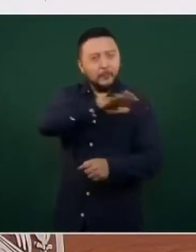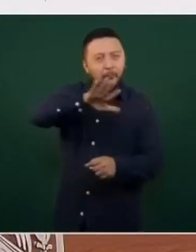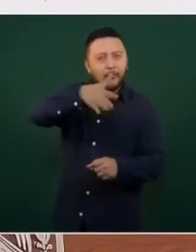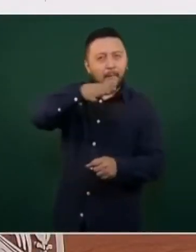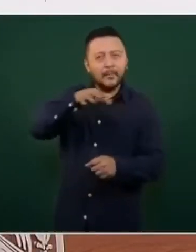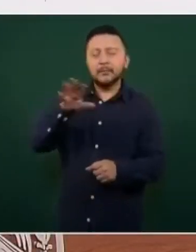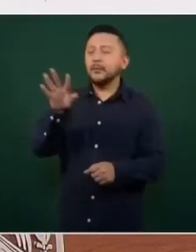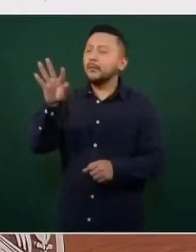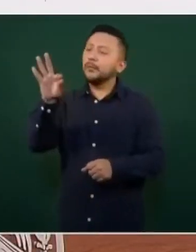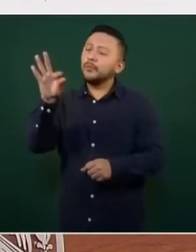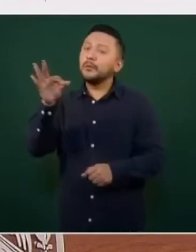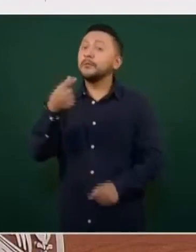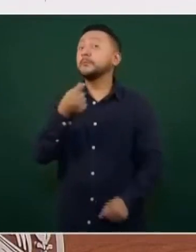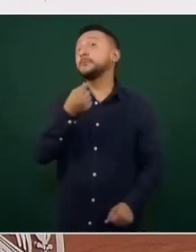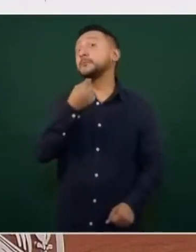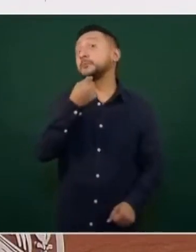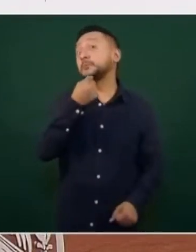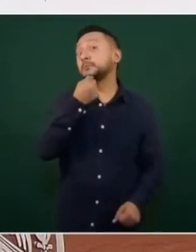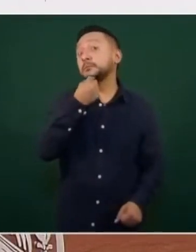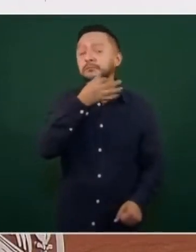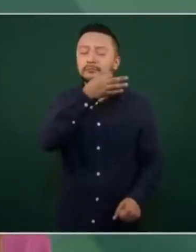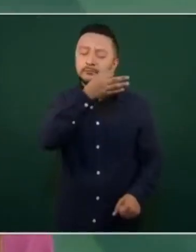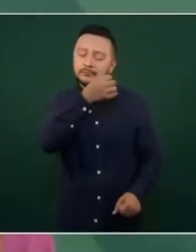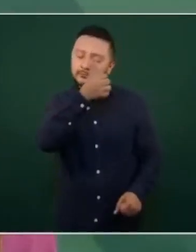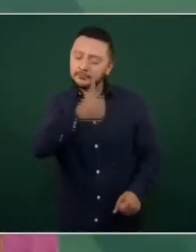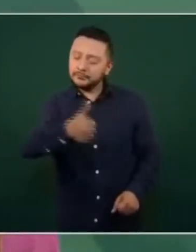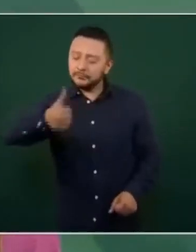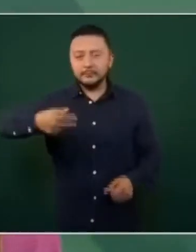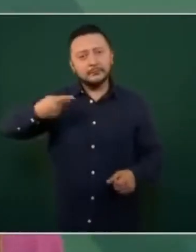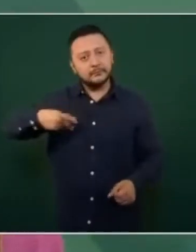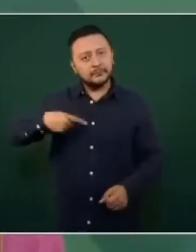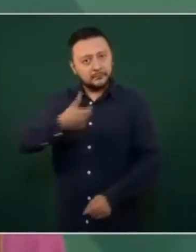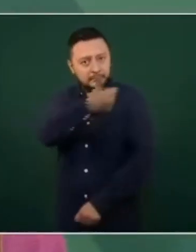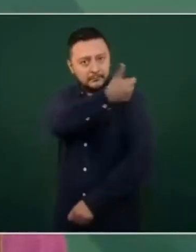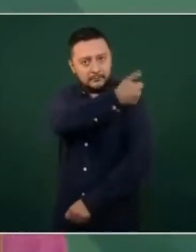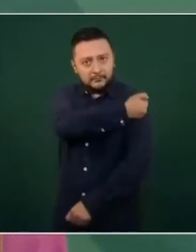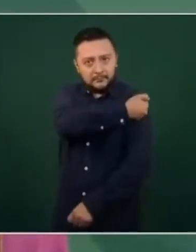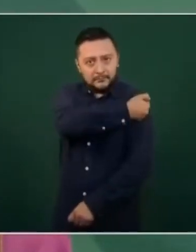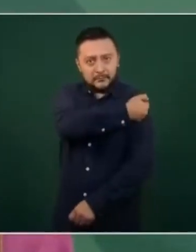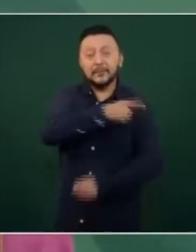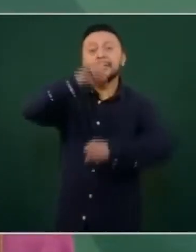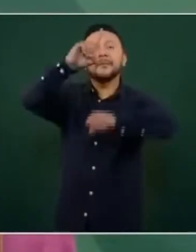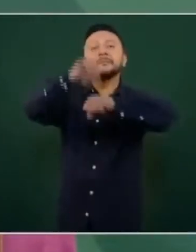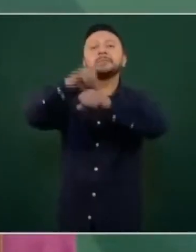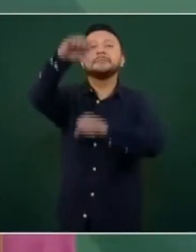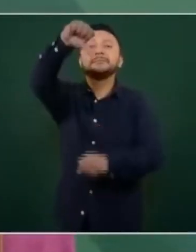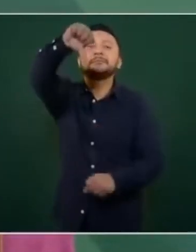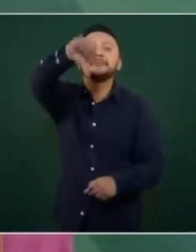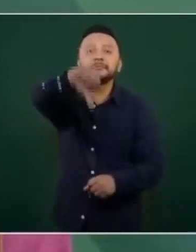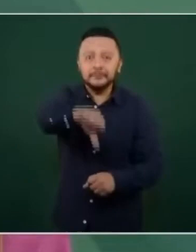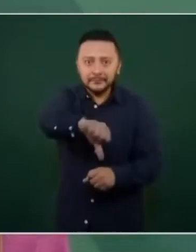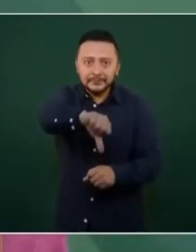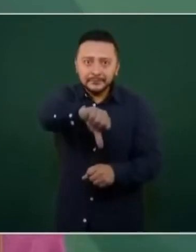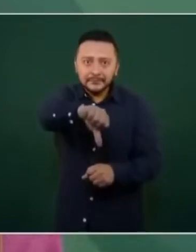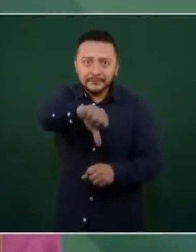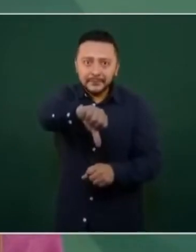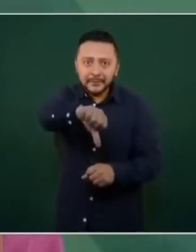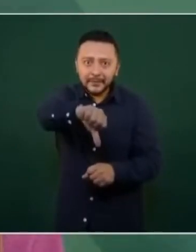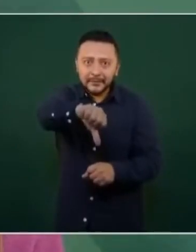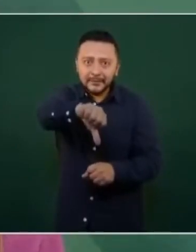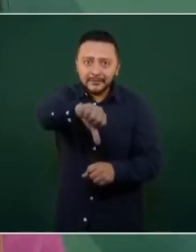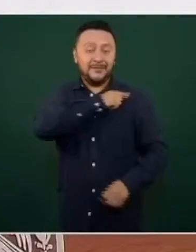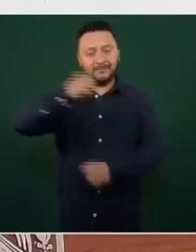de México, Claudia Sheinbaum, celebró que el 100% de la población capitalina ya tiene al menos una dosis y el 94% el esquema